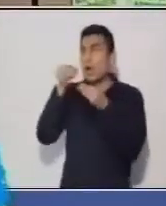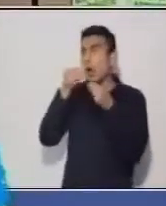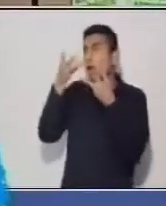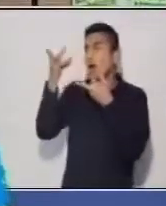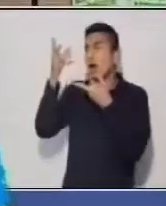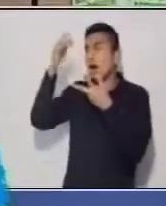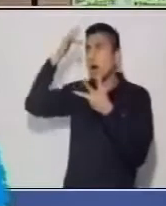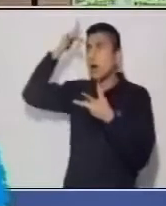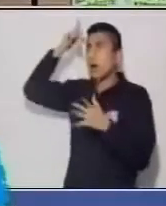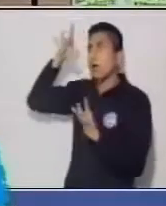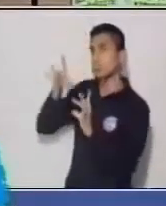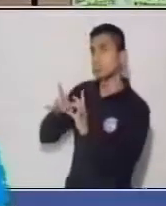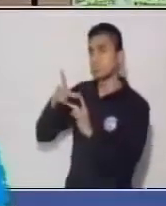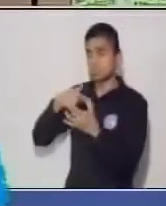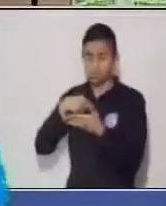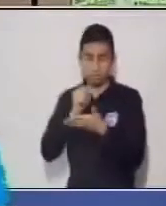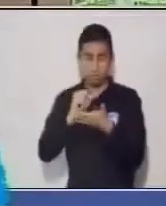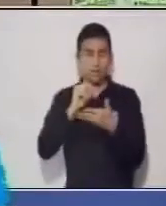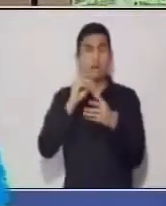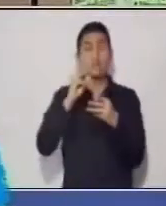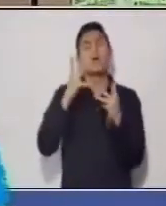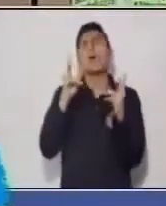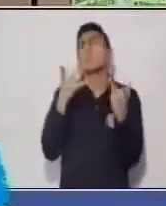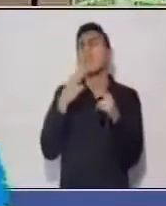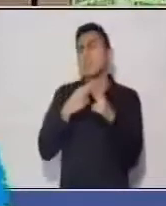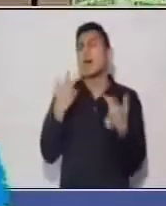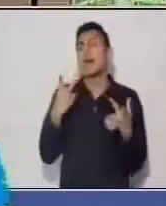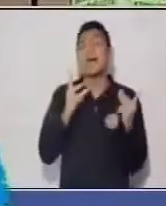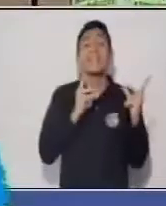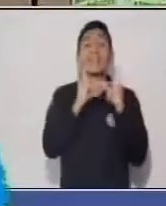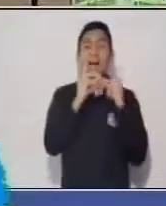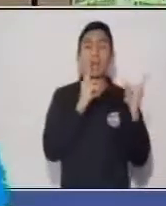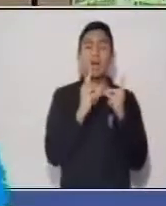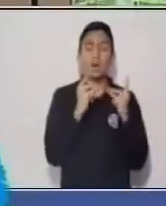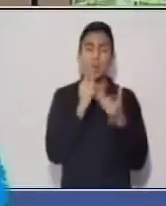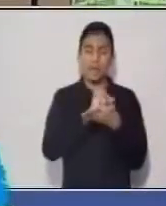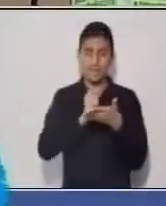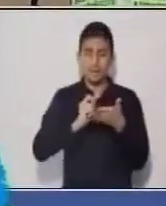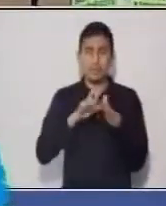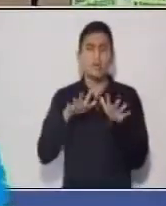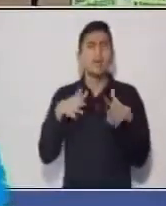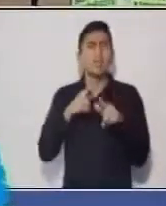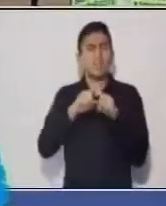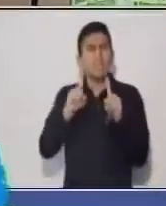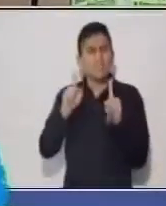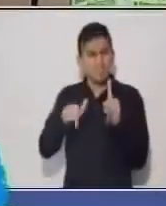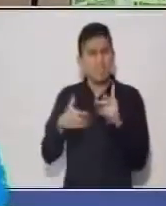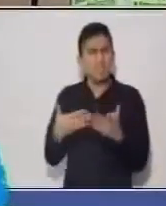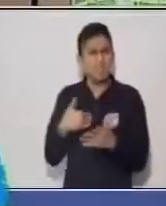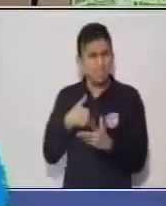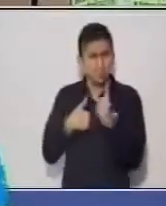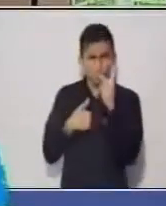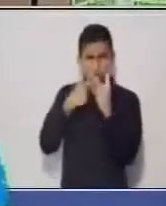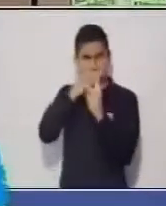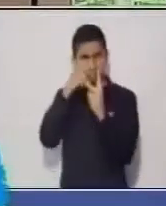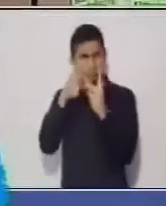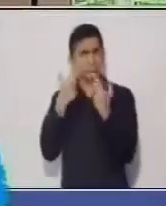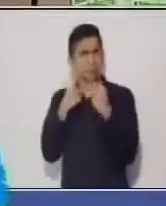llamar entonces un diálogo escrito. ¿Pero qué diferencias hay entre estos dos tipos de diálogo?